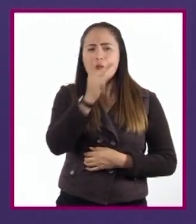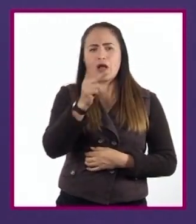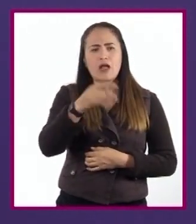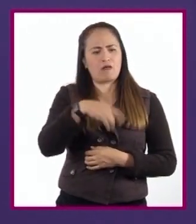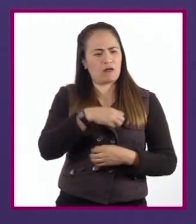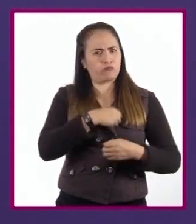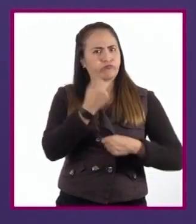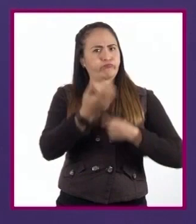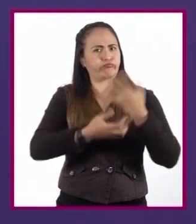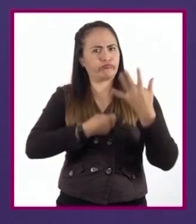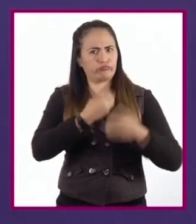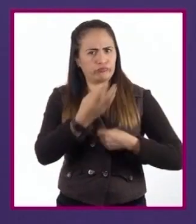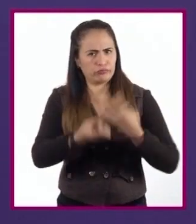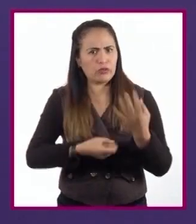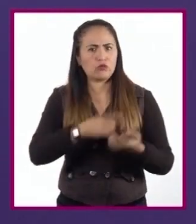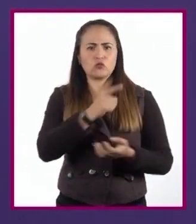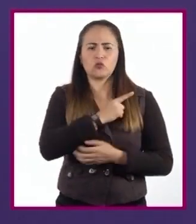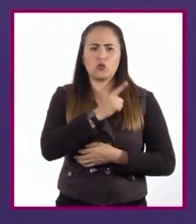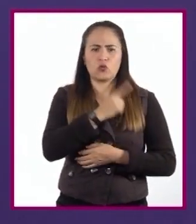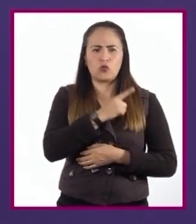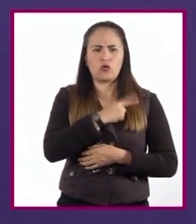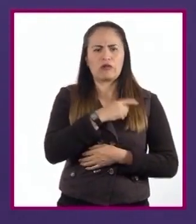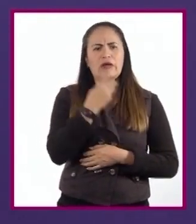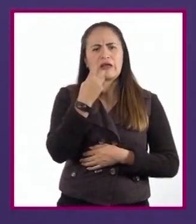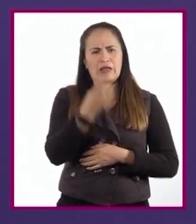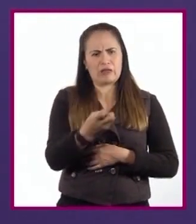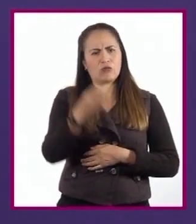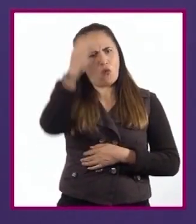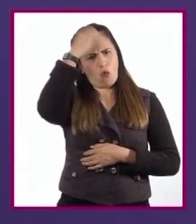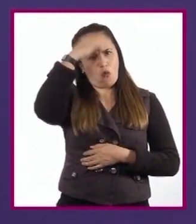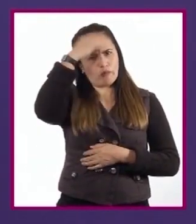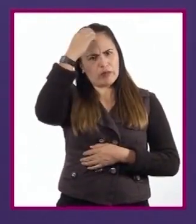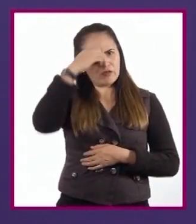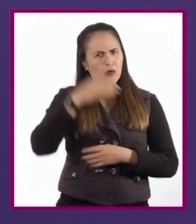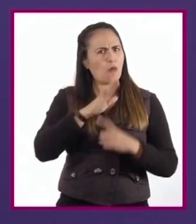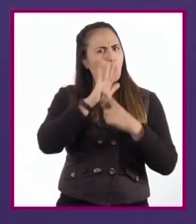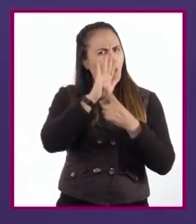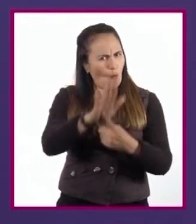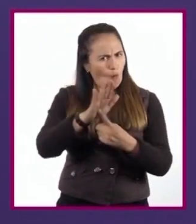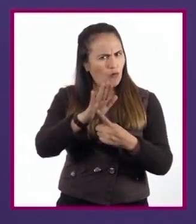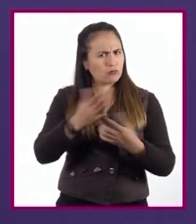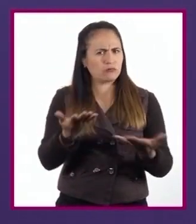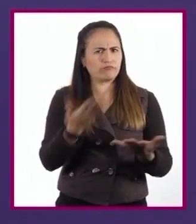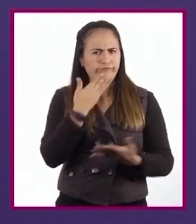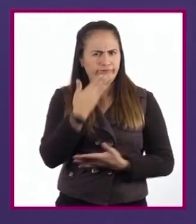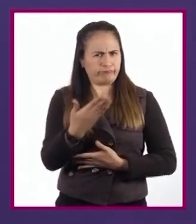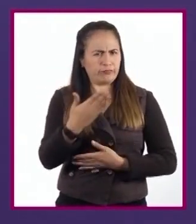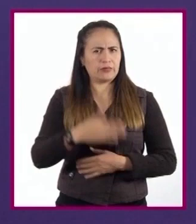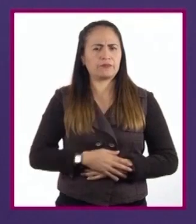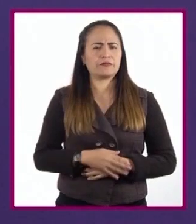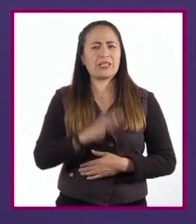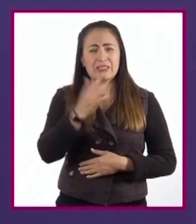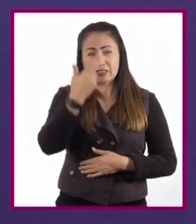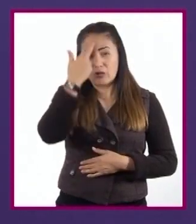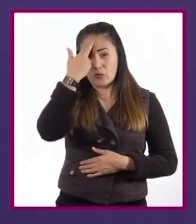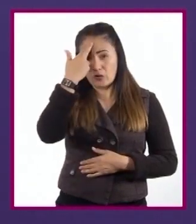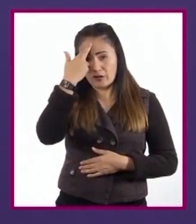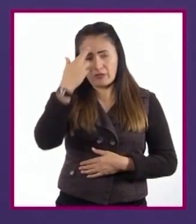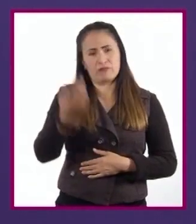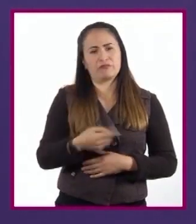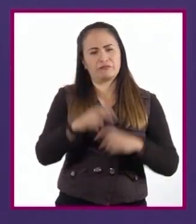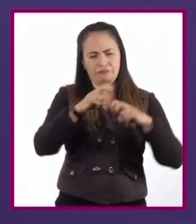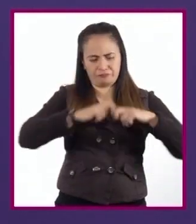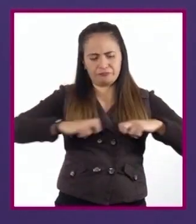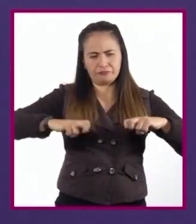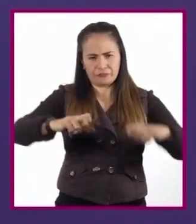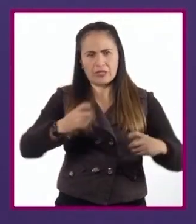de modo que dejemos clara cuál es nuestra posición u opinión al respecto. Recordemos que en un debate, nuestra misión